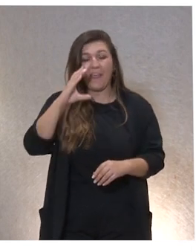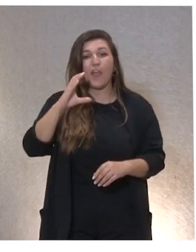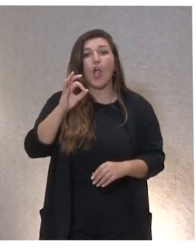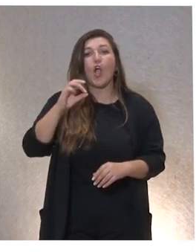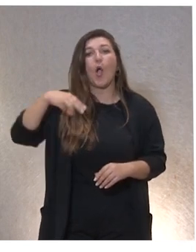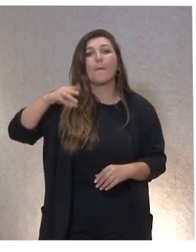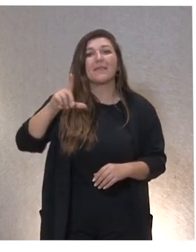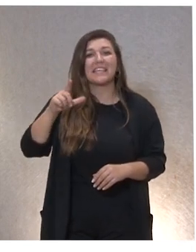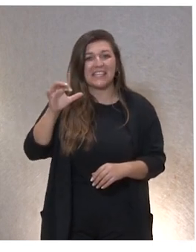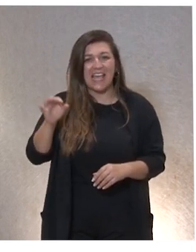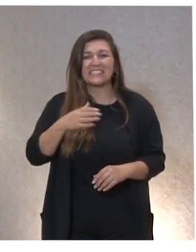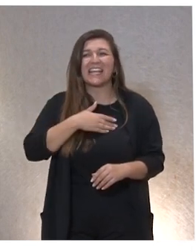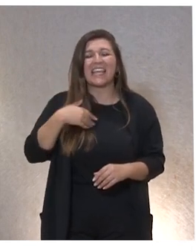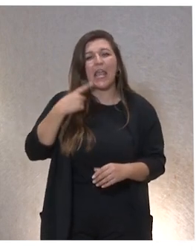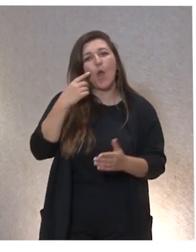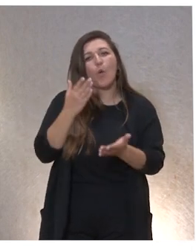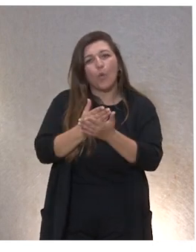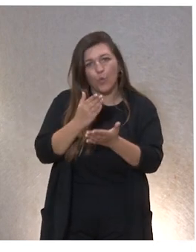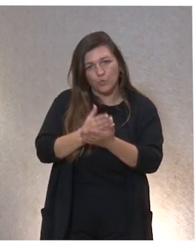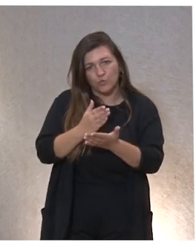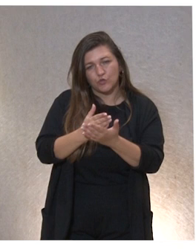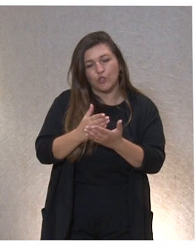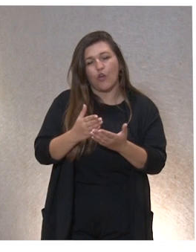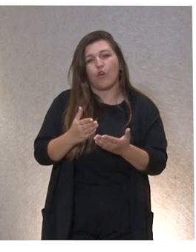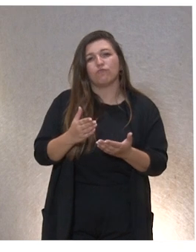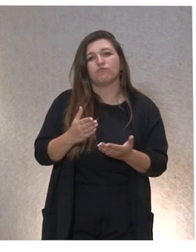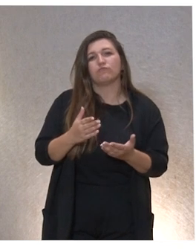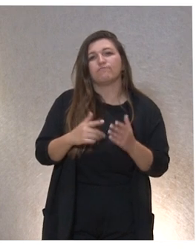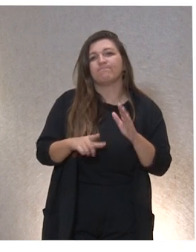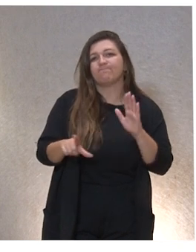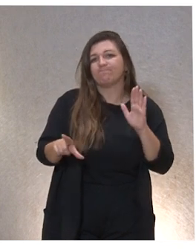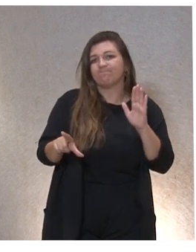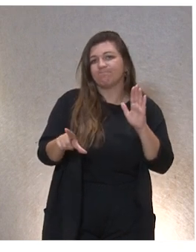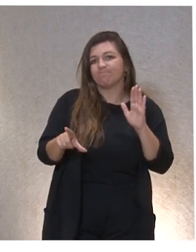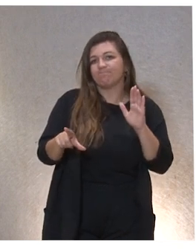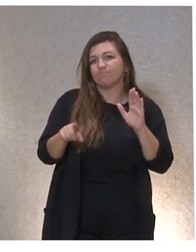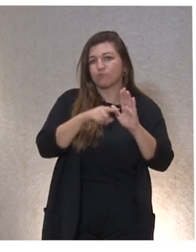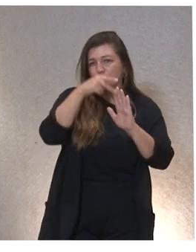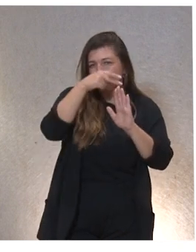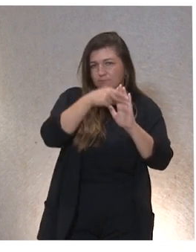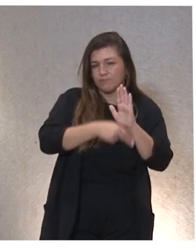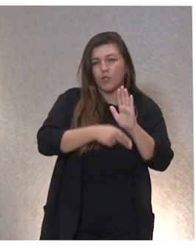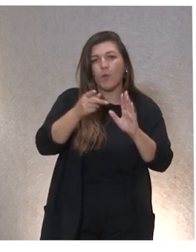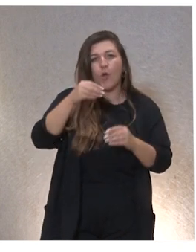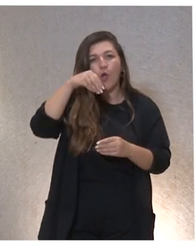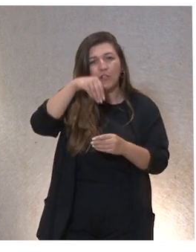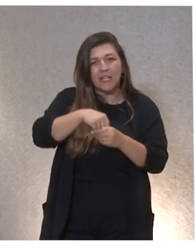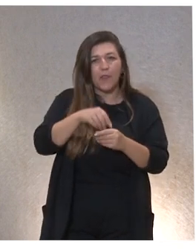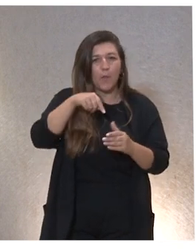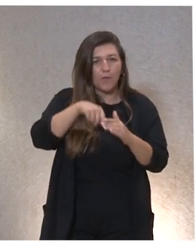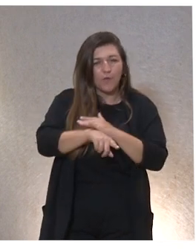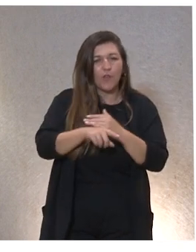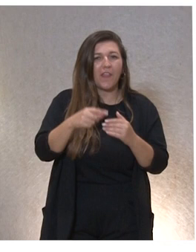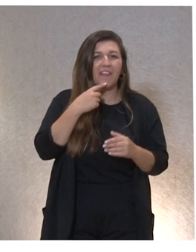curso de posgrado que también va a estar va a estar becado que va a tener un contenido ya más profundo en